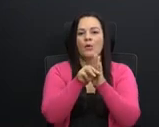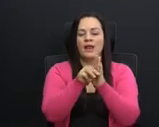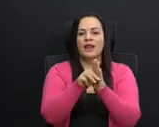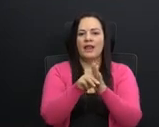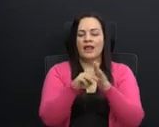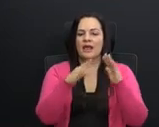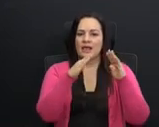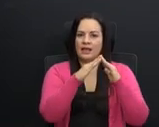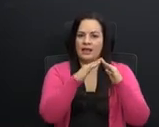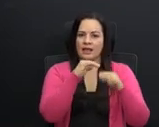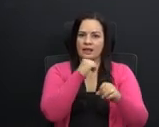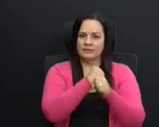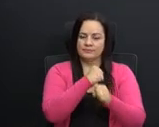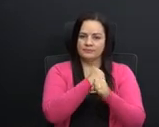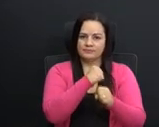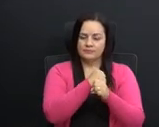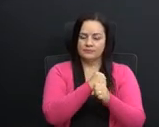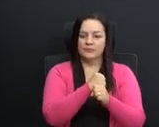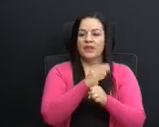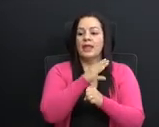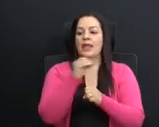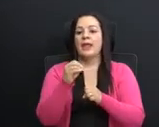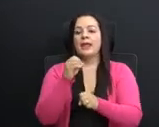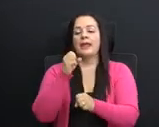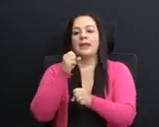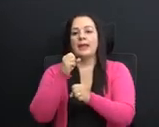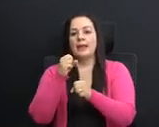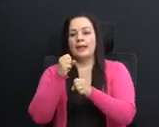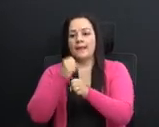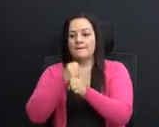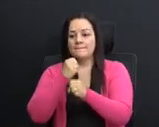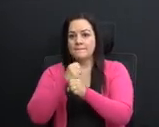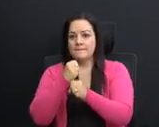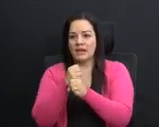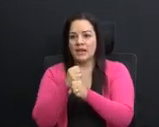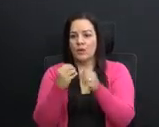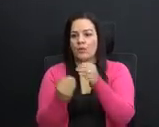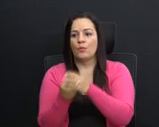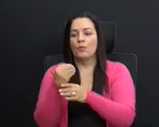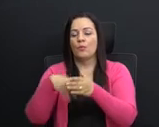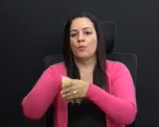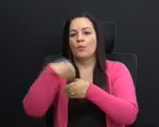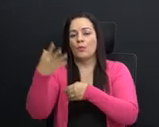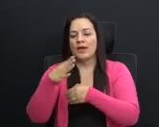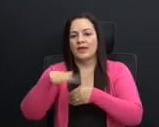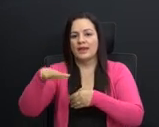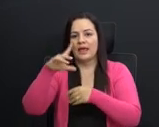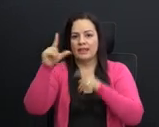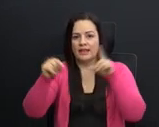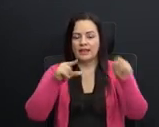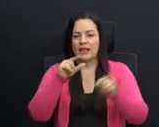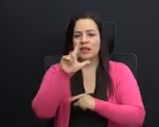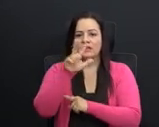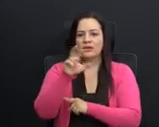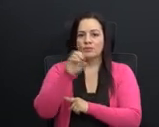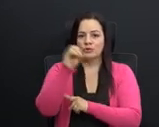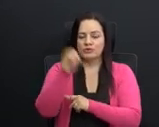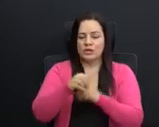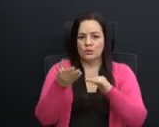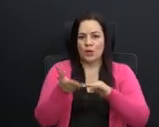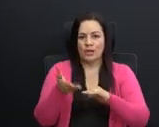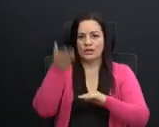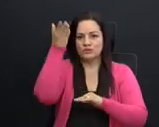teletrabajo. El empleo generado fuera del GAM ha crecido un 10 por ciento en promedio de los últimos cinco años.